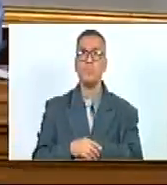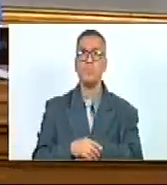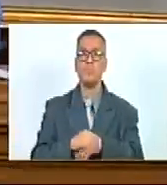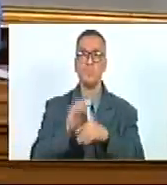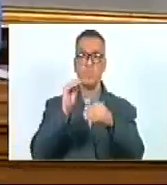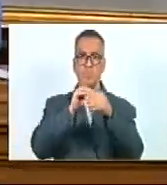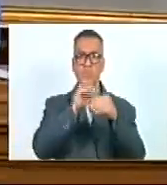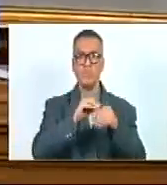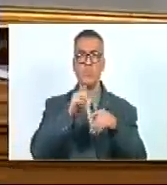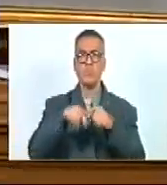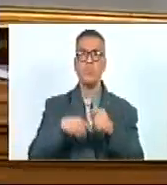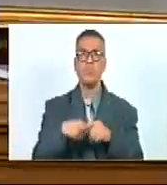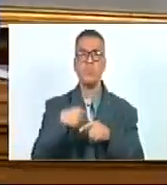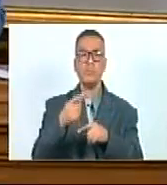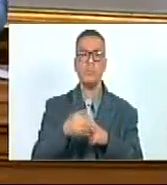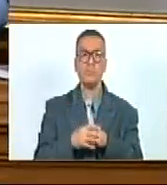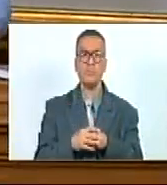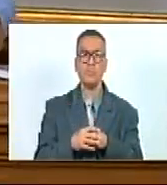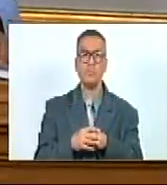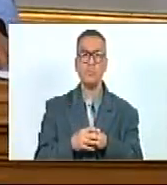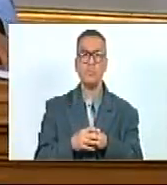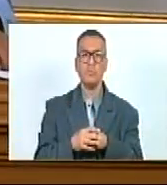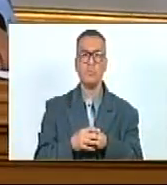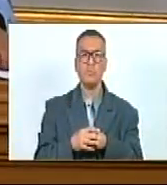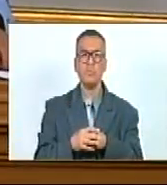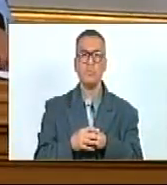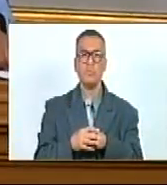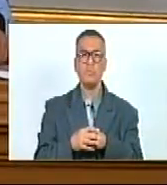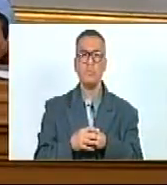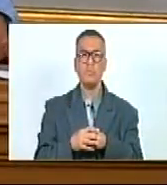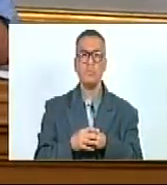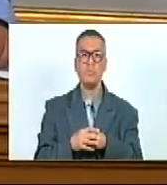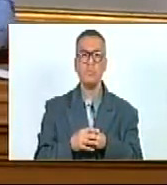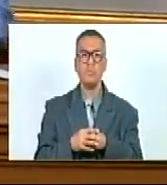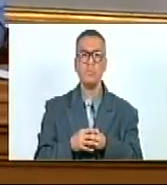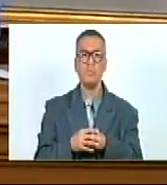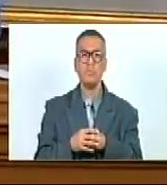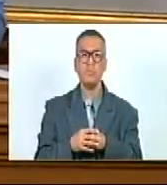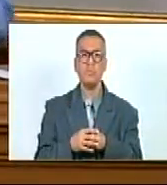convoca... Perdón. Maquillame.